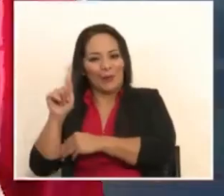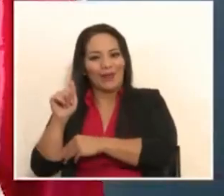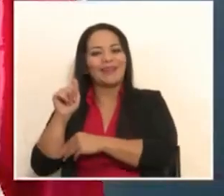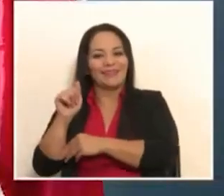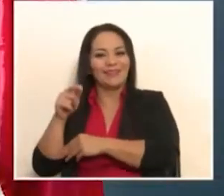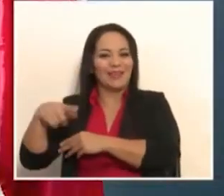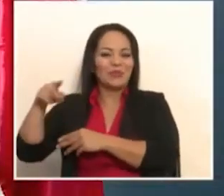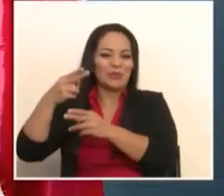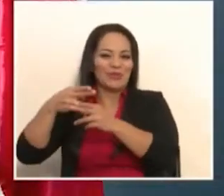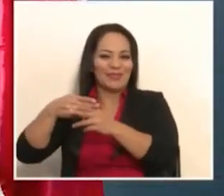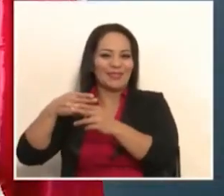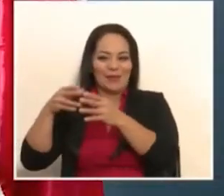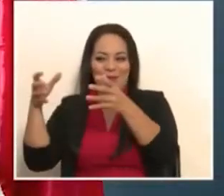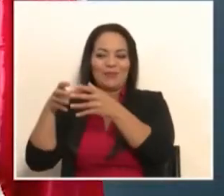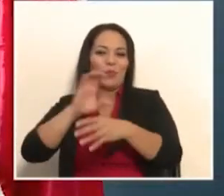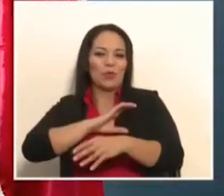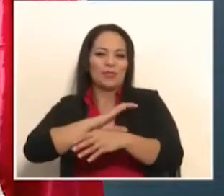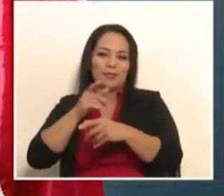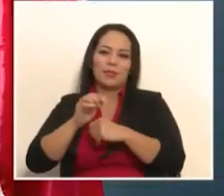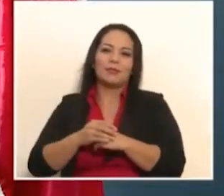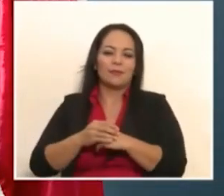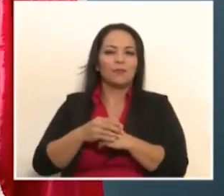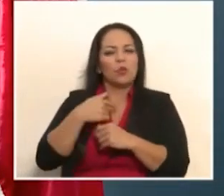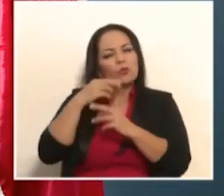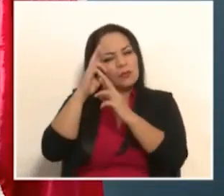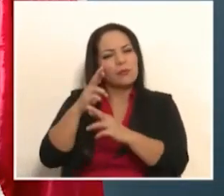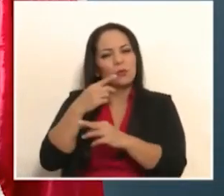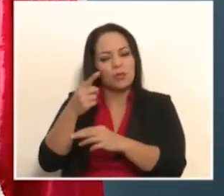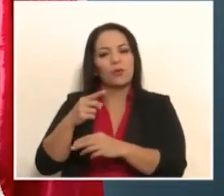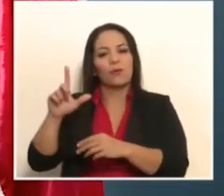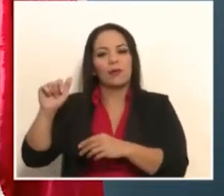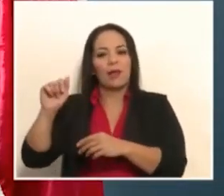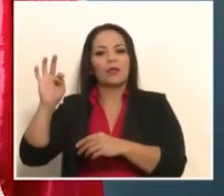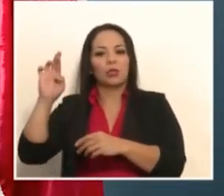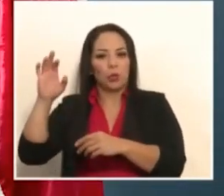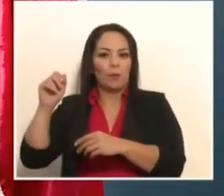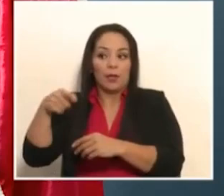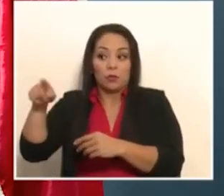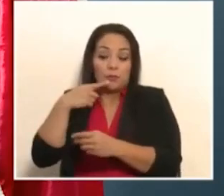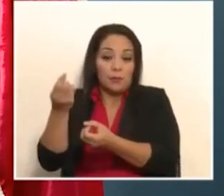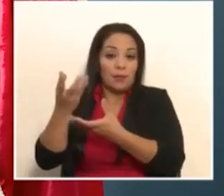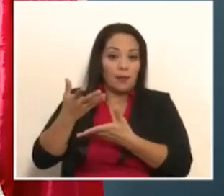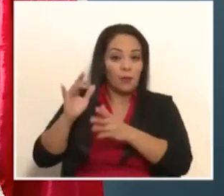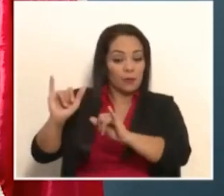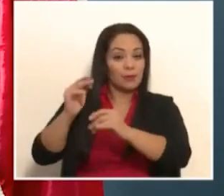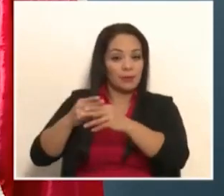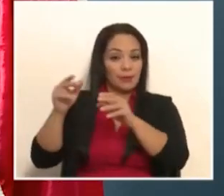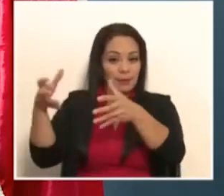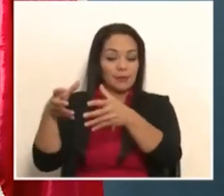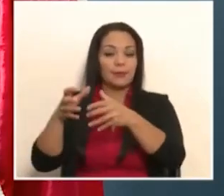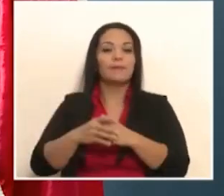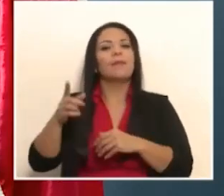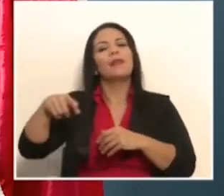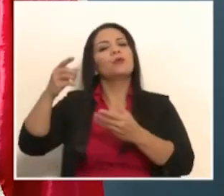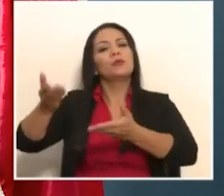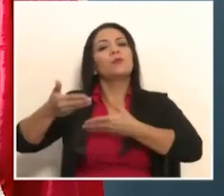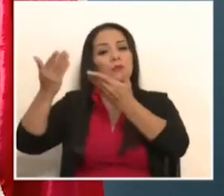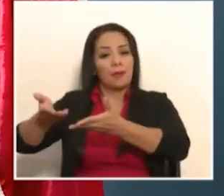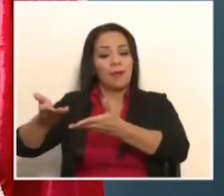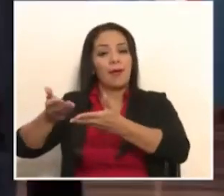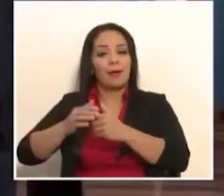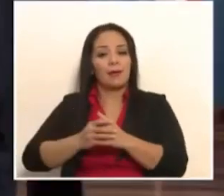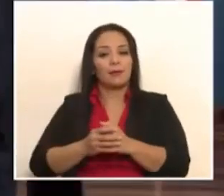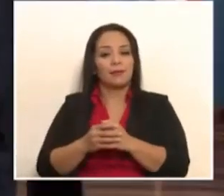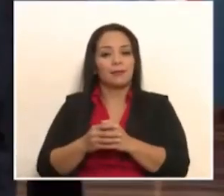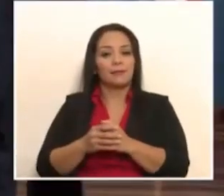y con todo respeto yo digo eso, porque así me dicen ellos que se llaman, merecen que les demos